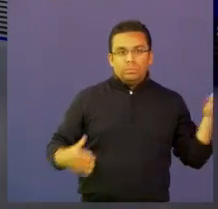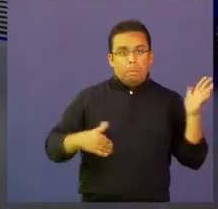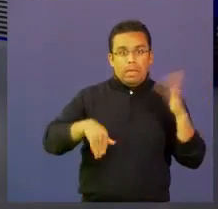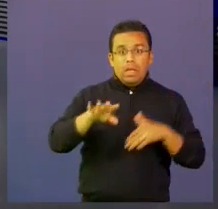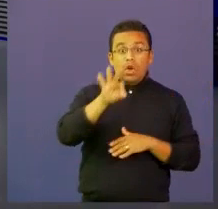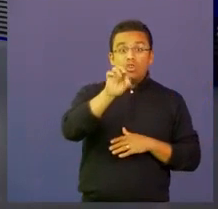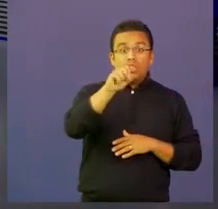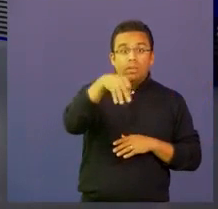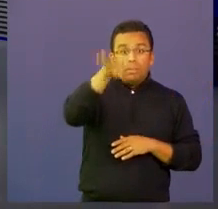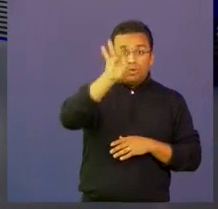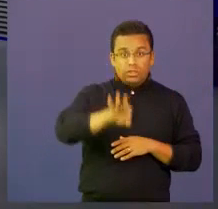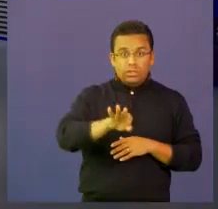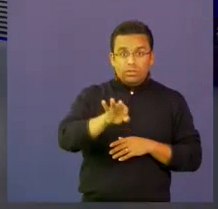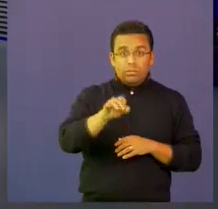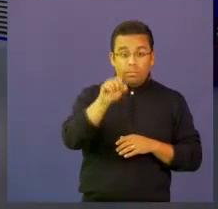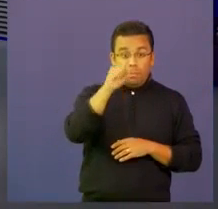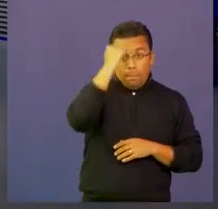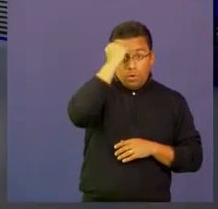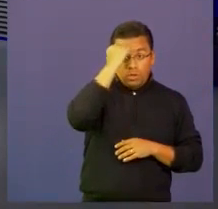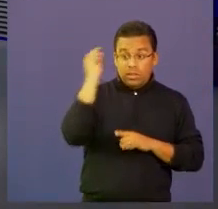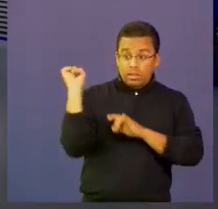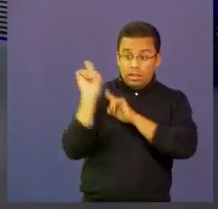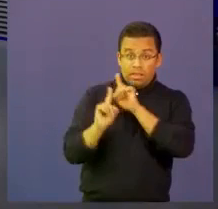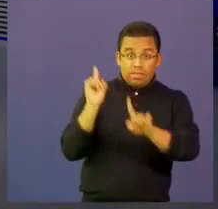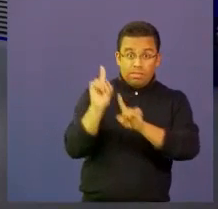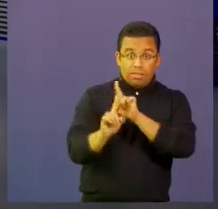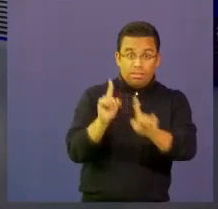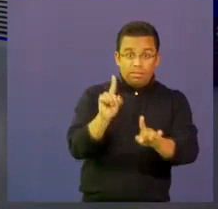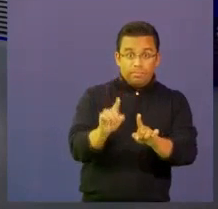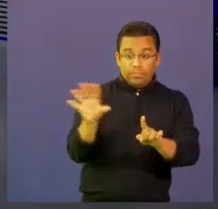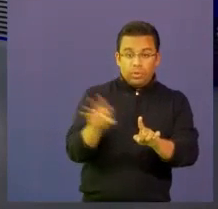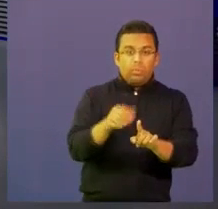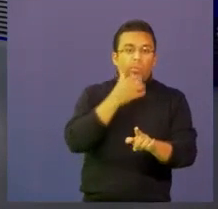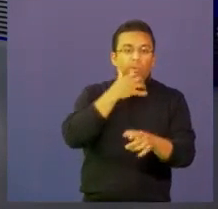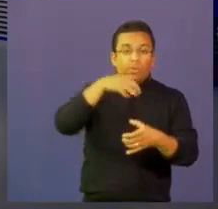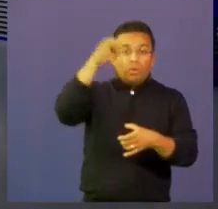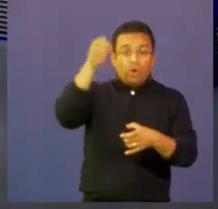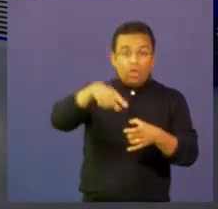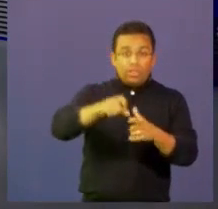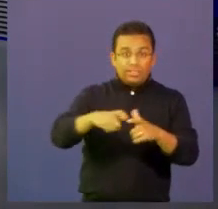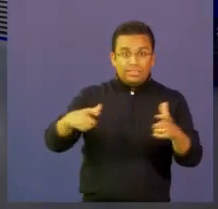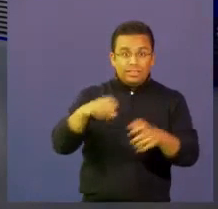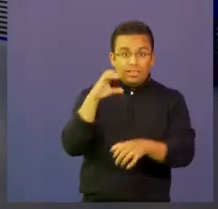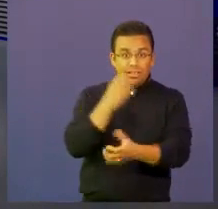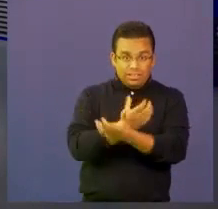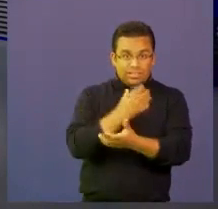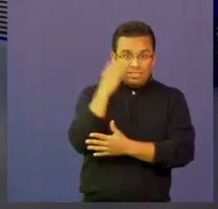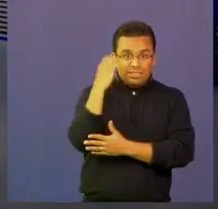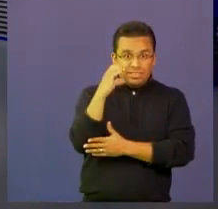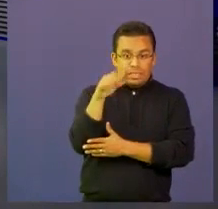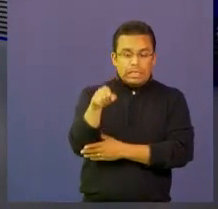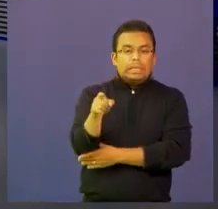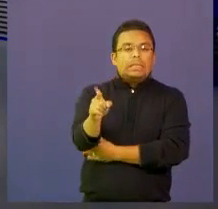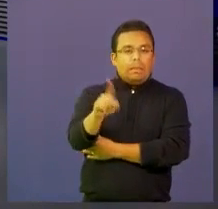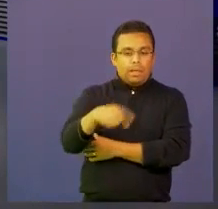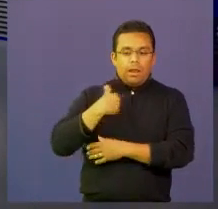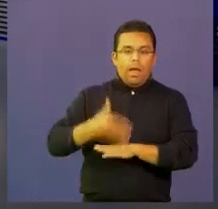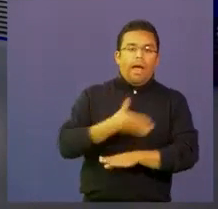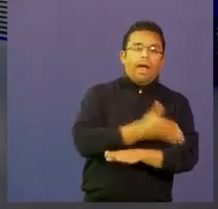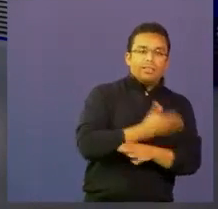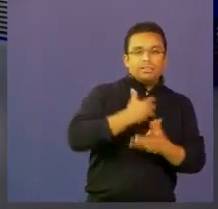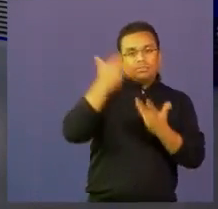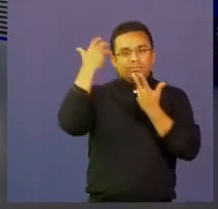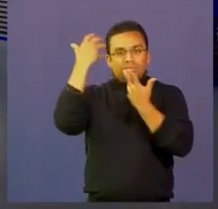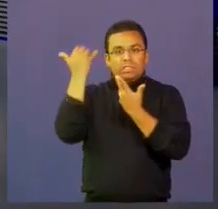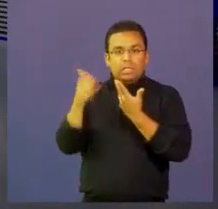% de los maestros que se presentaron de ondas, por ejemplo, tenían también capacitación en computadores para